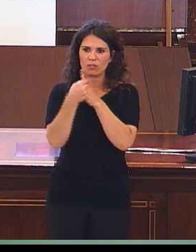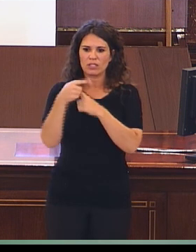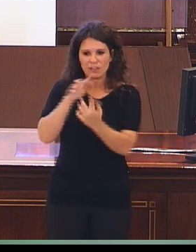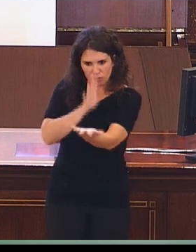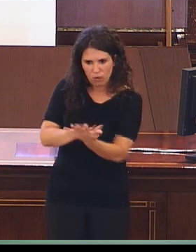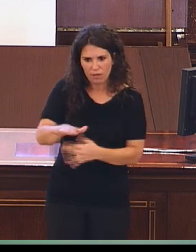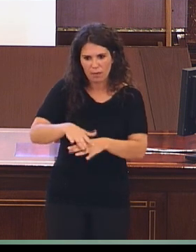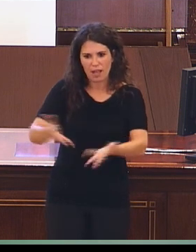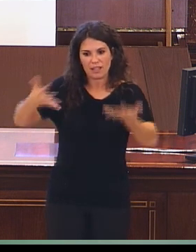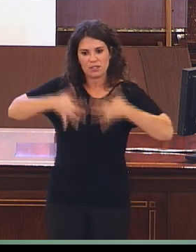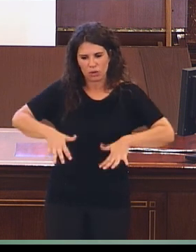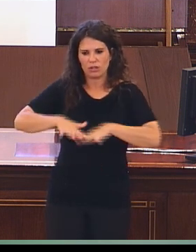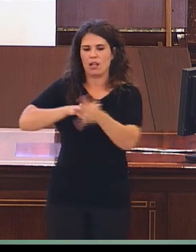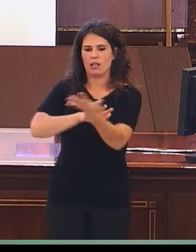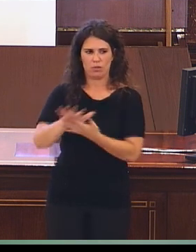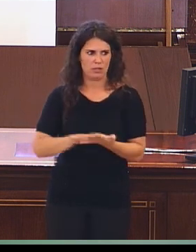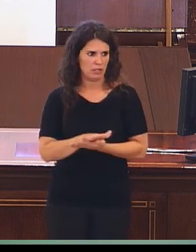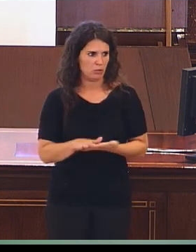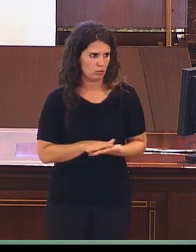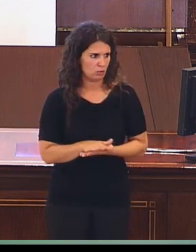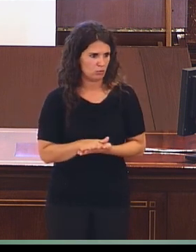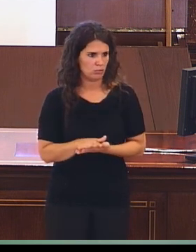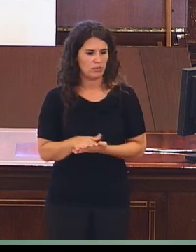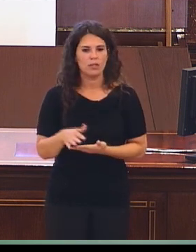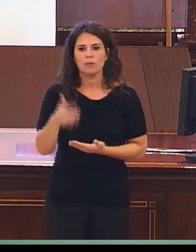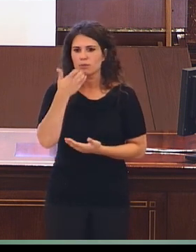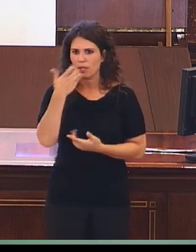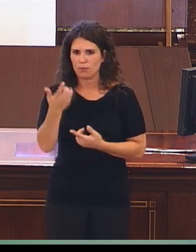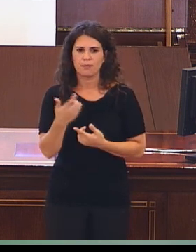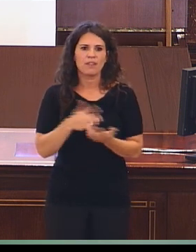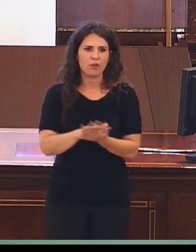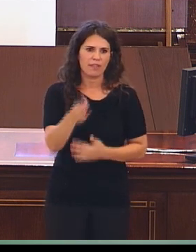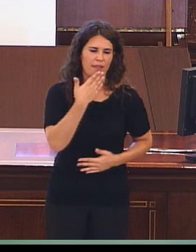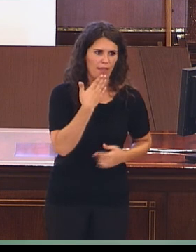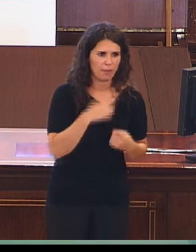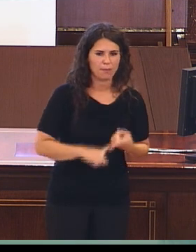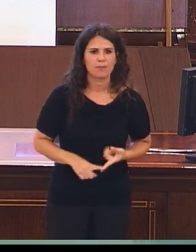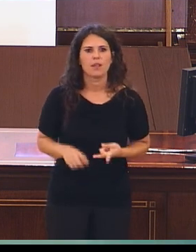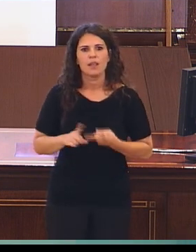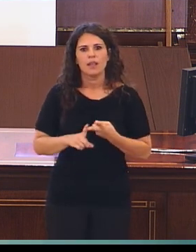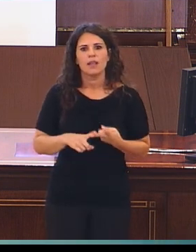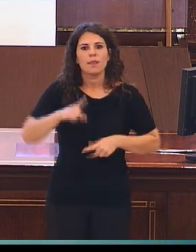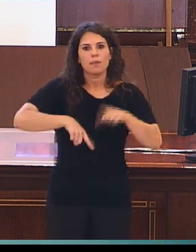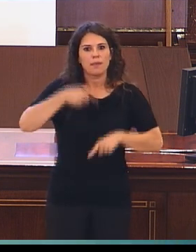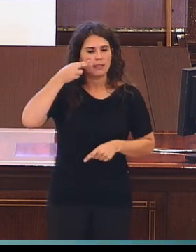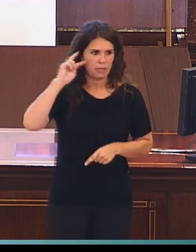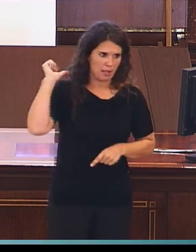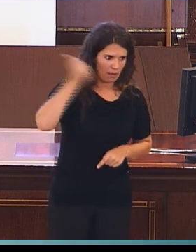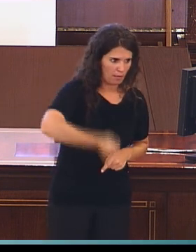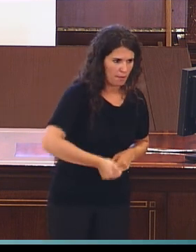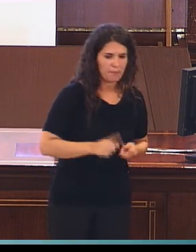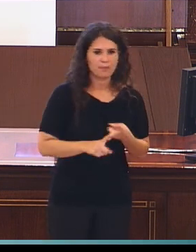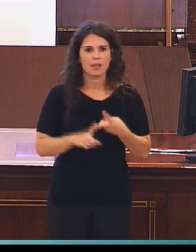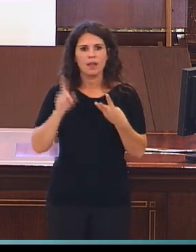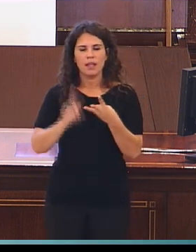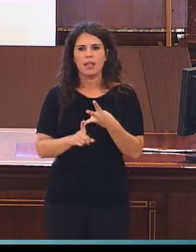de la lengua de signos. Interesa ver el efecto de la edad, de aprendizaje, los años de experiencia, la